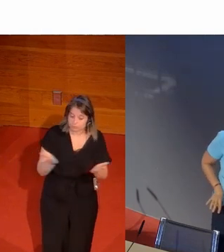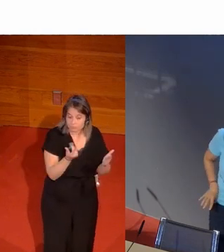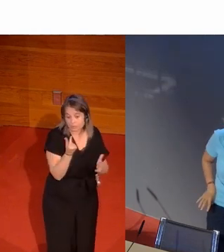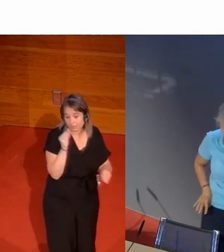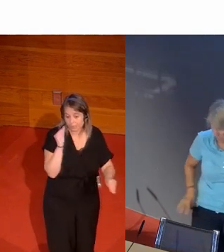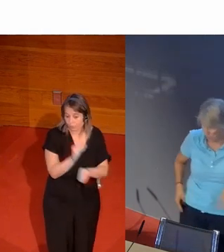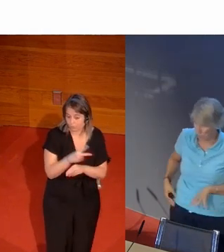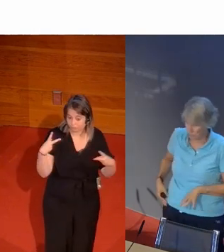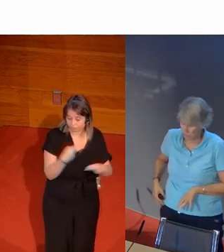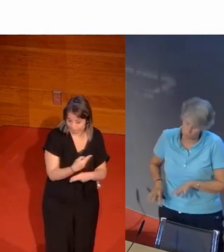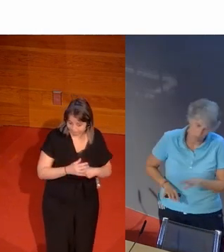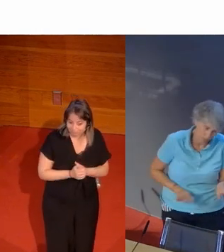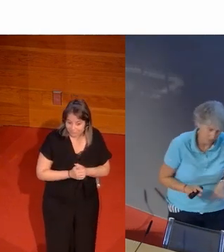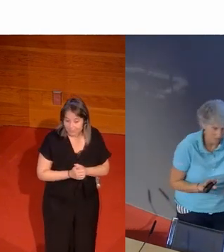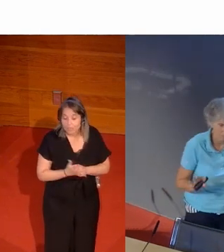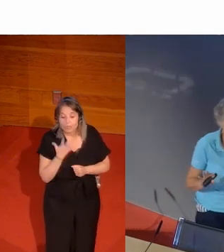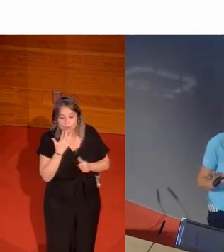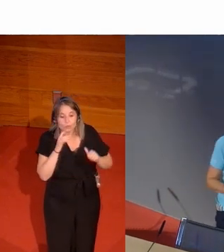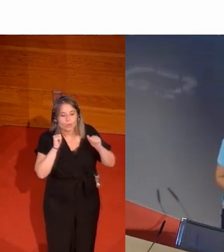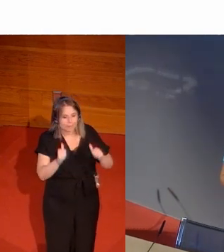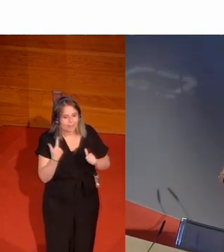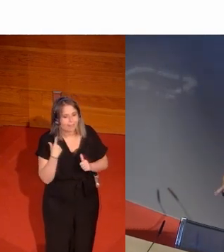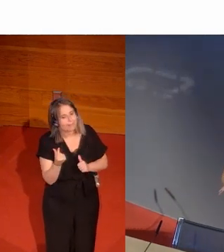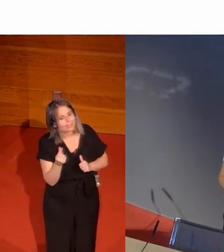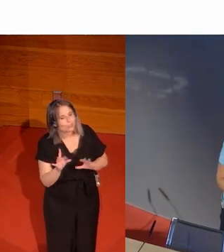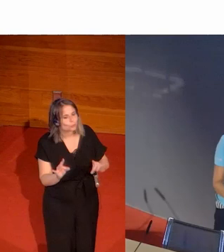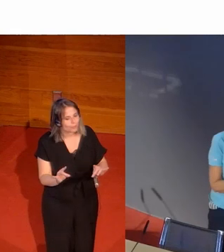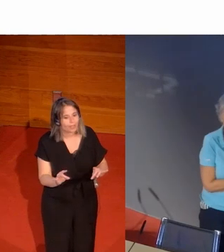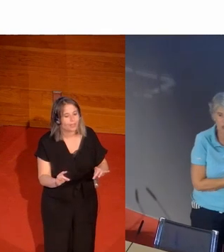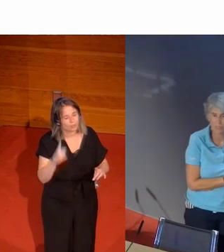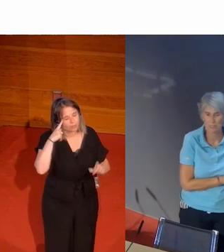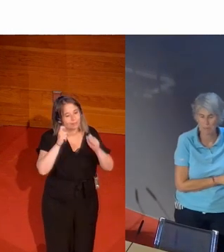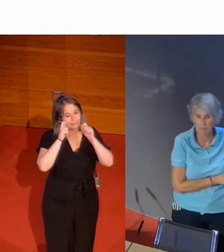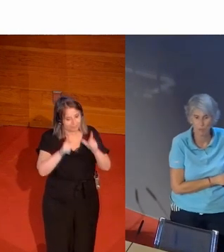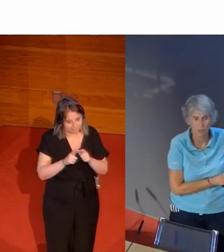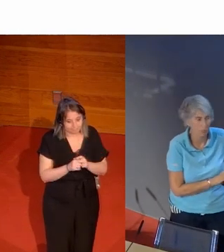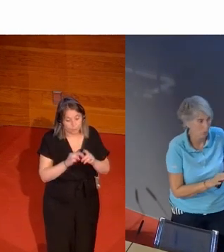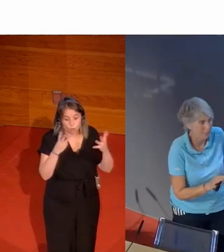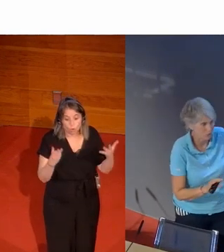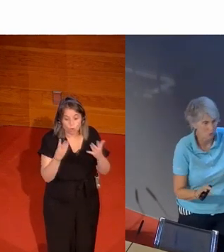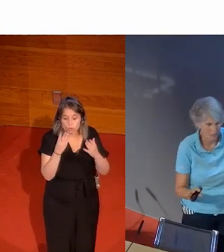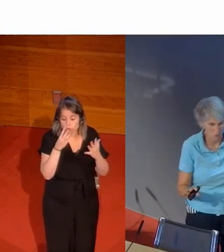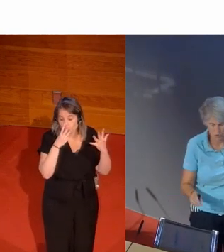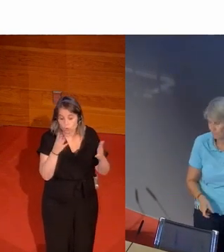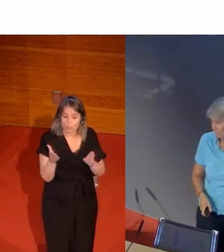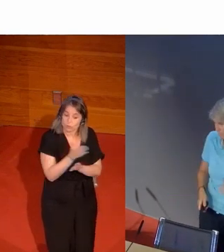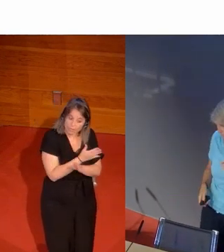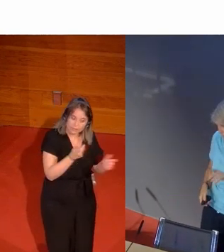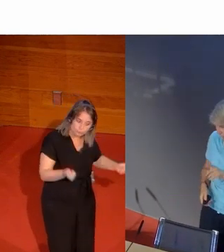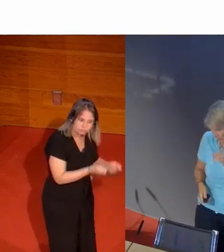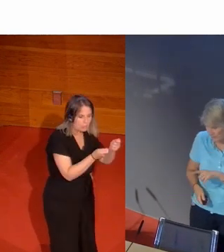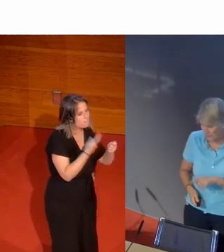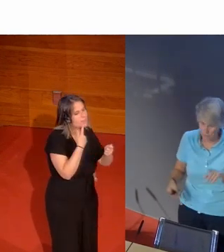tocan el dinero te tocan el bolsillo es cuando empiezas a reaccionar pero hasta entonces ocho años antes habían promulgado pero no habían hecho gran cosa